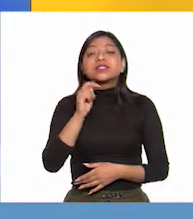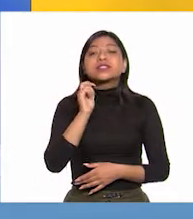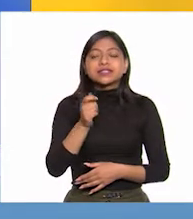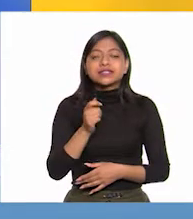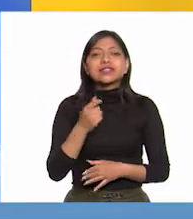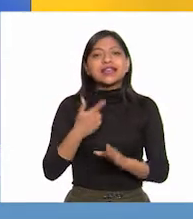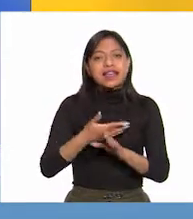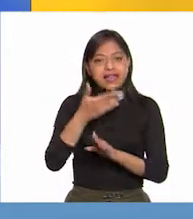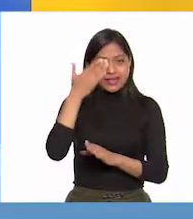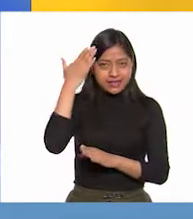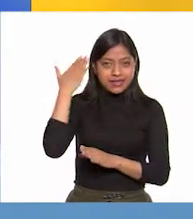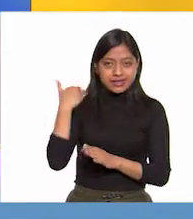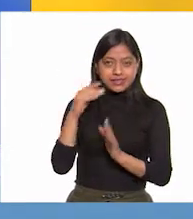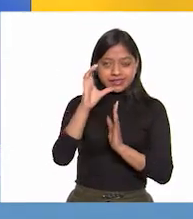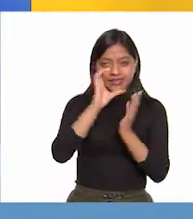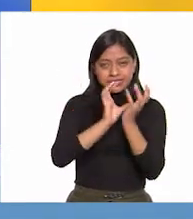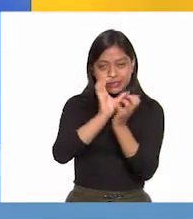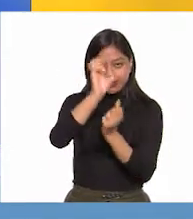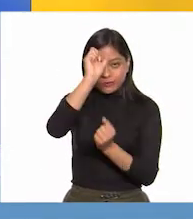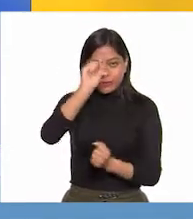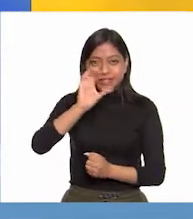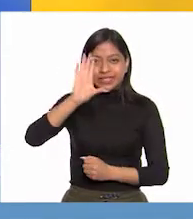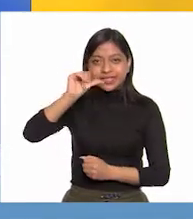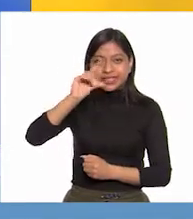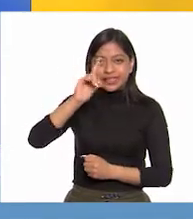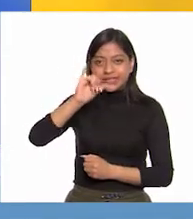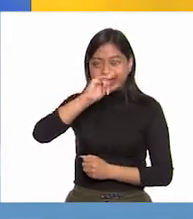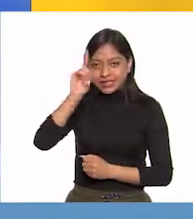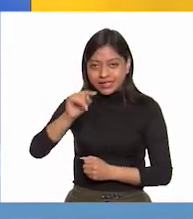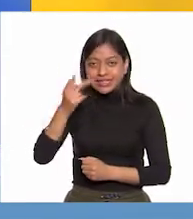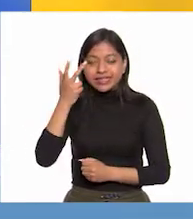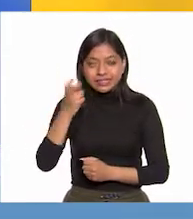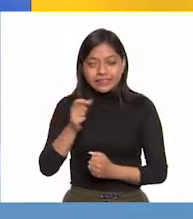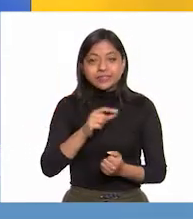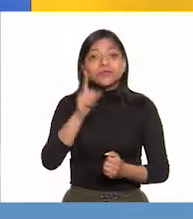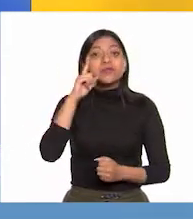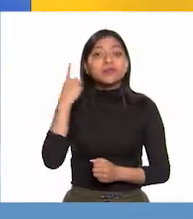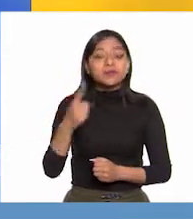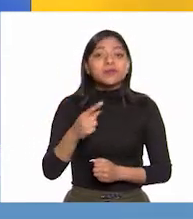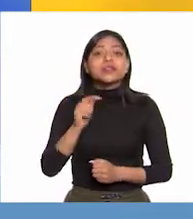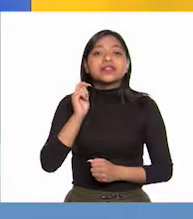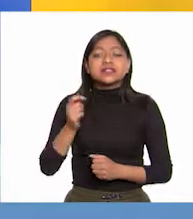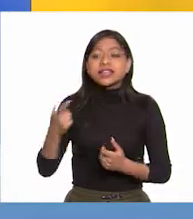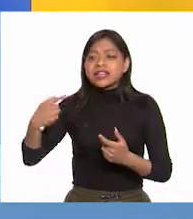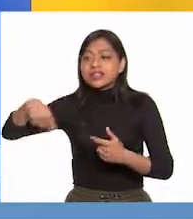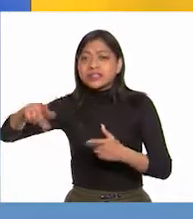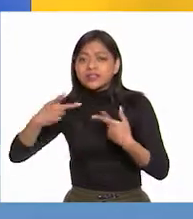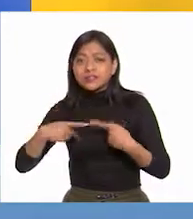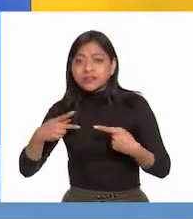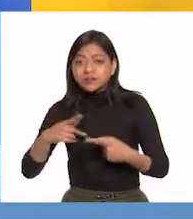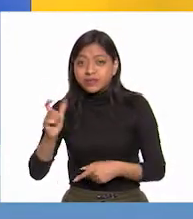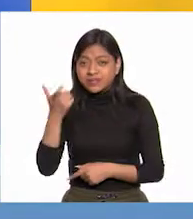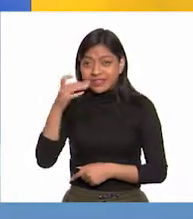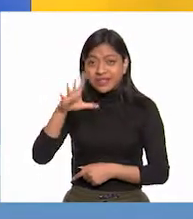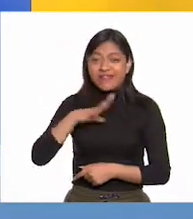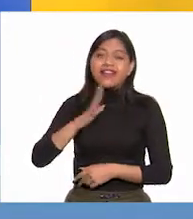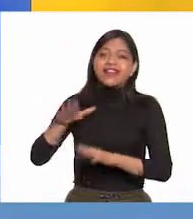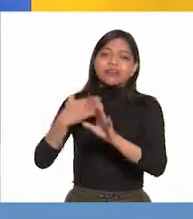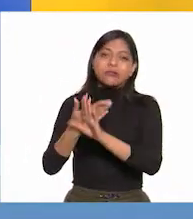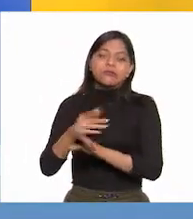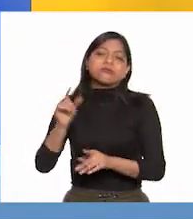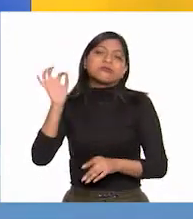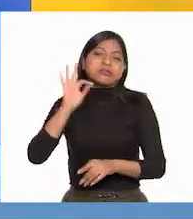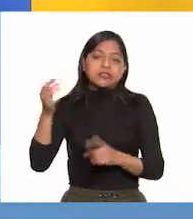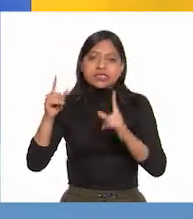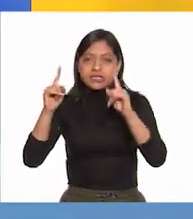establecidas en la Constitución de Cádiz, lo cual afectaba los intereses de grupos que tenían cierto poder, como la Iglesia